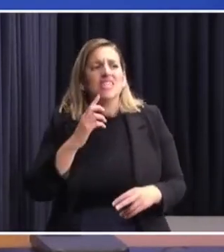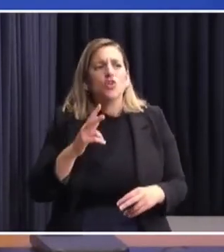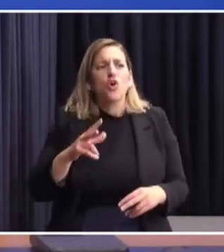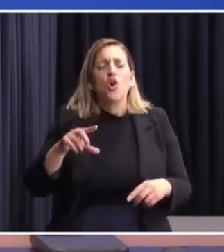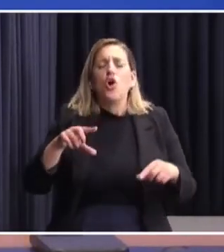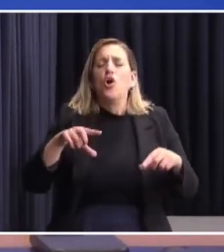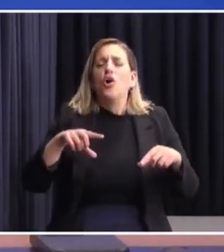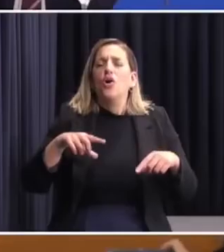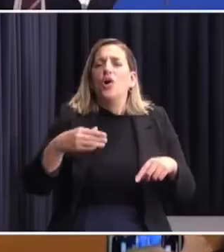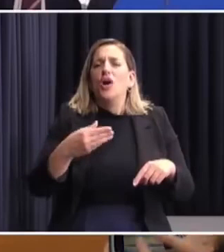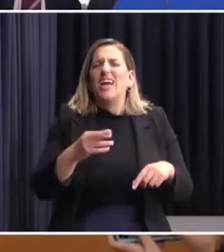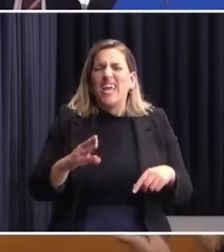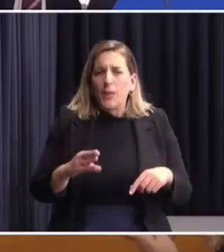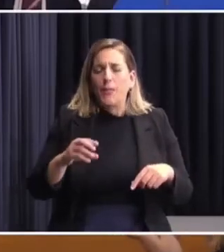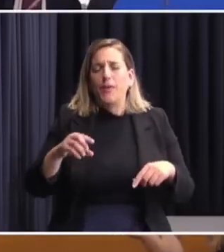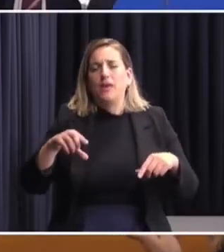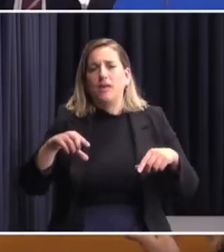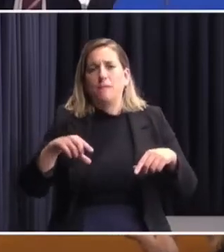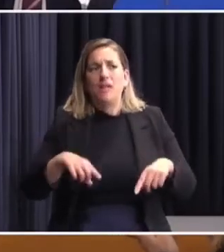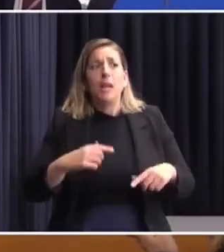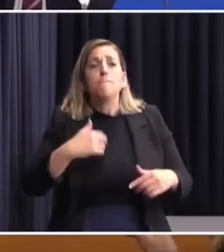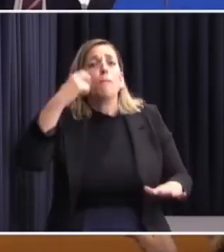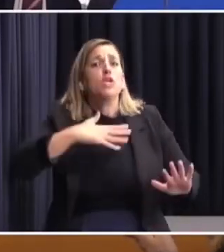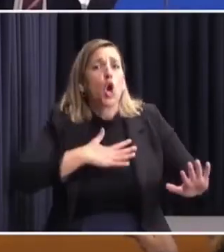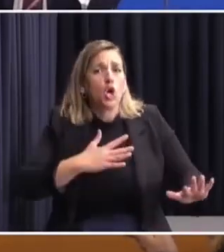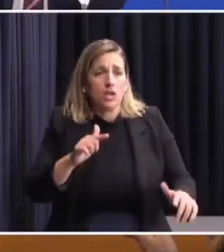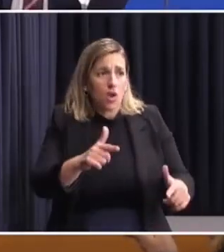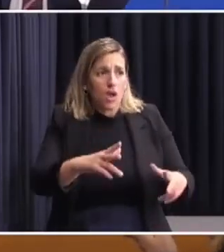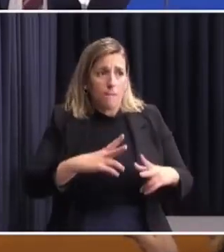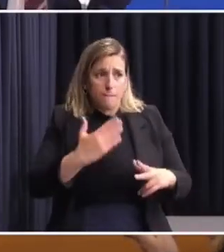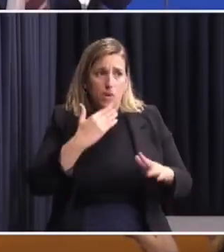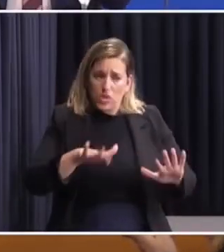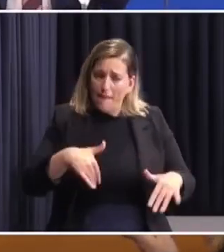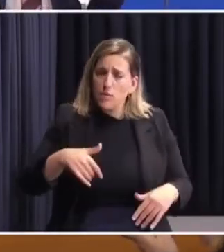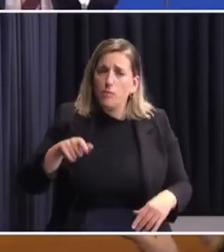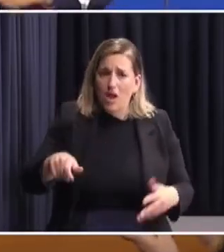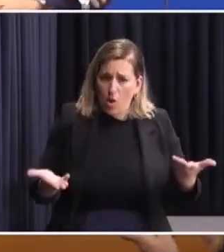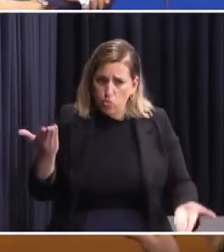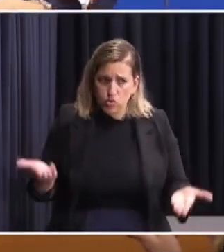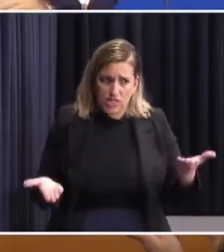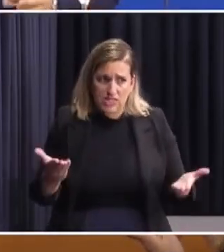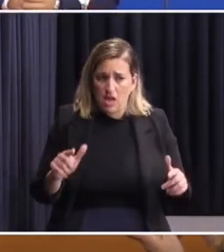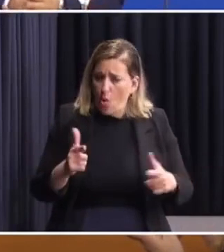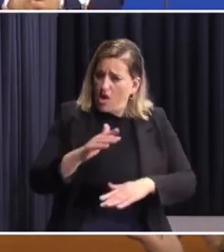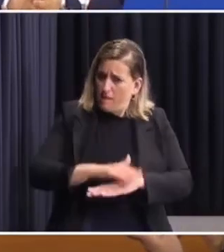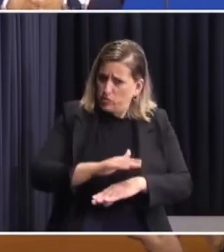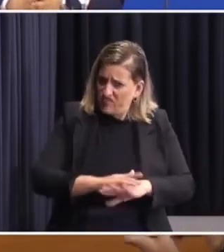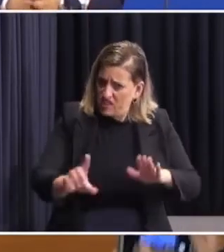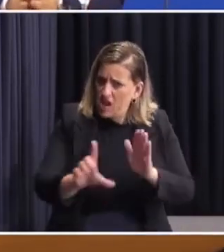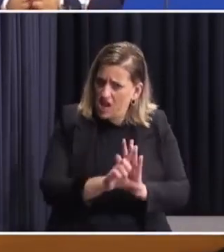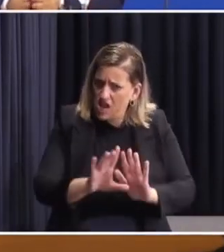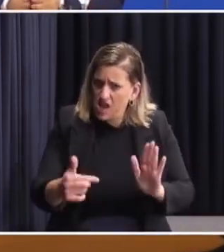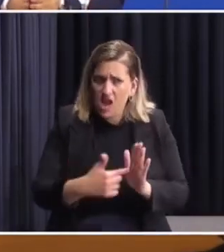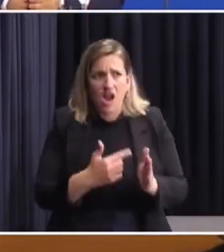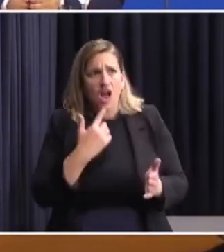Bustillo y H. no tienen responsabilidad legal con este tema. Es mi opinión. Está en justicia. Esta es mi opinión. Ahí va. La pregunta que yo le quiero hacer,